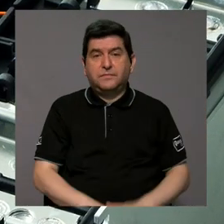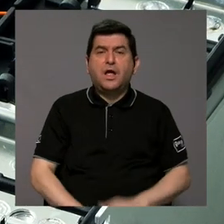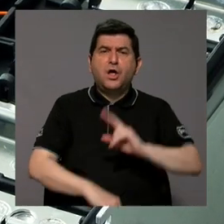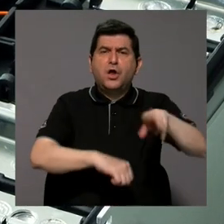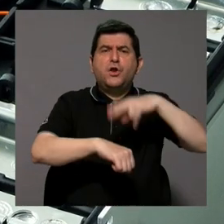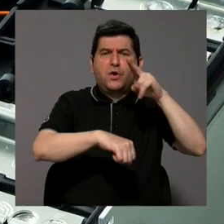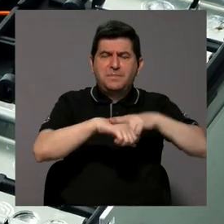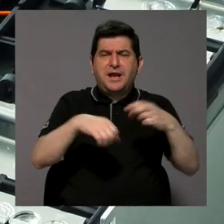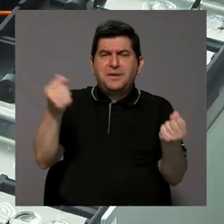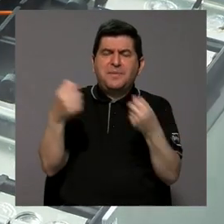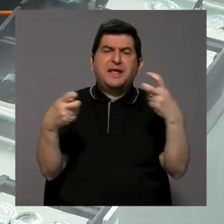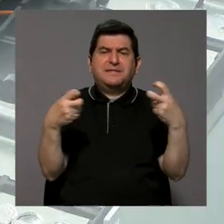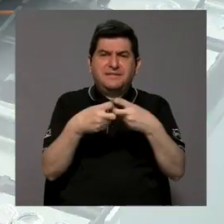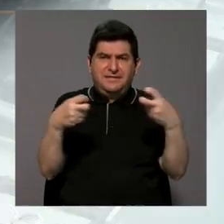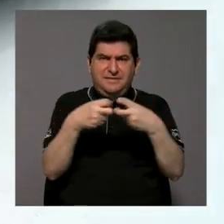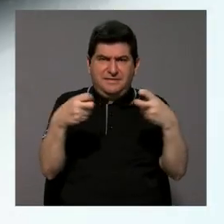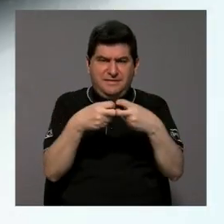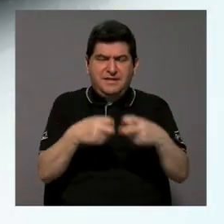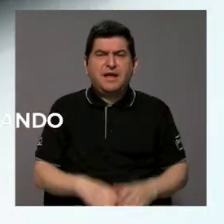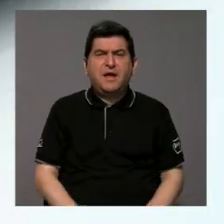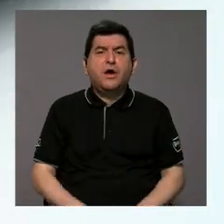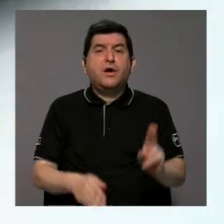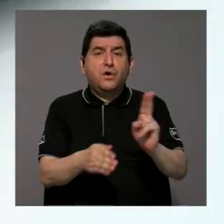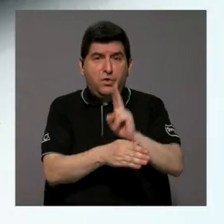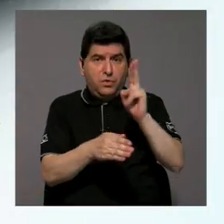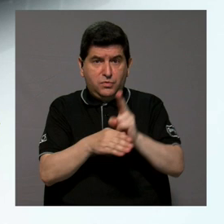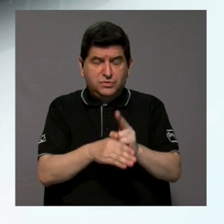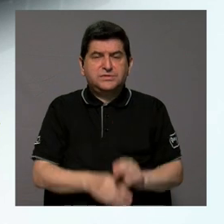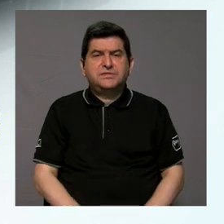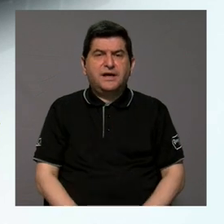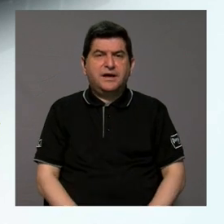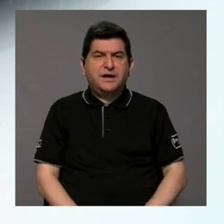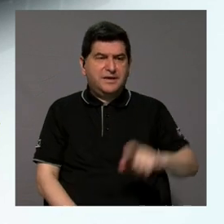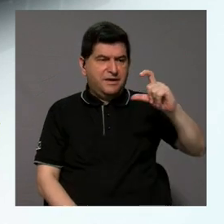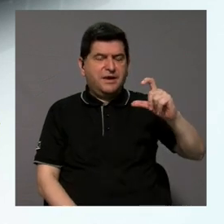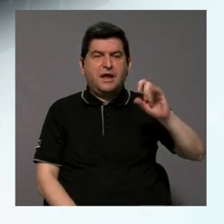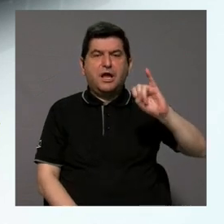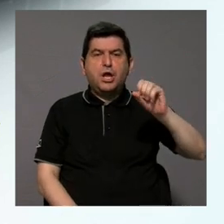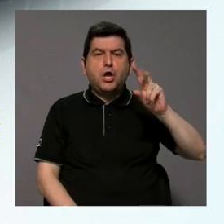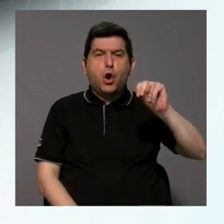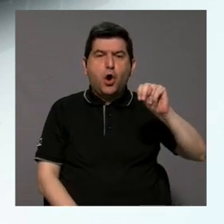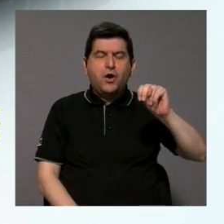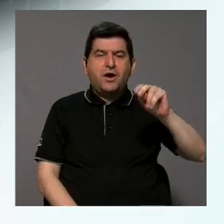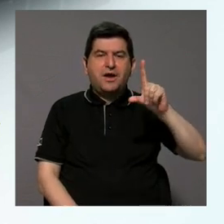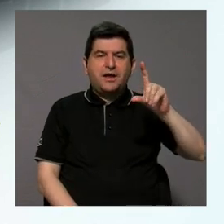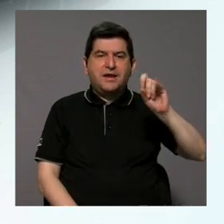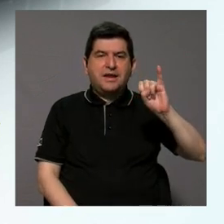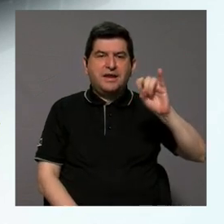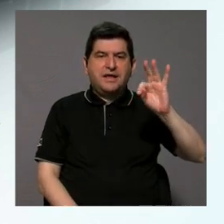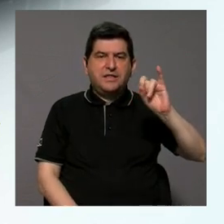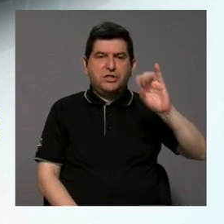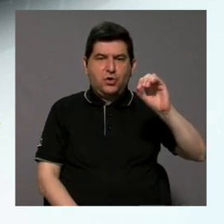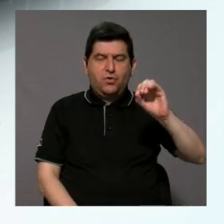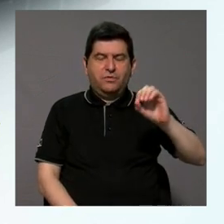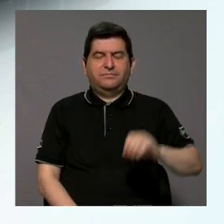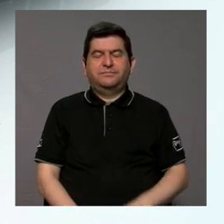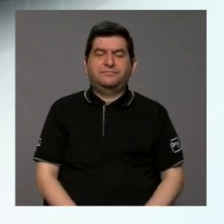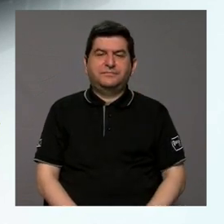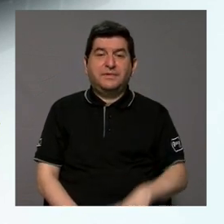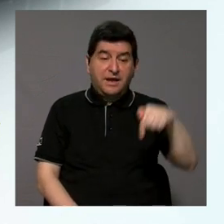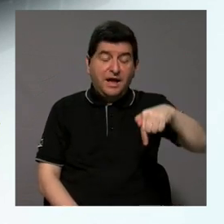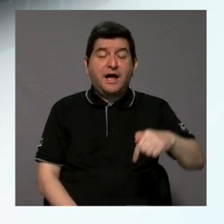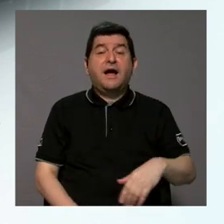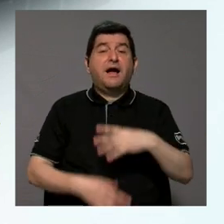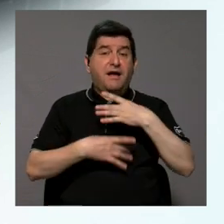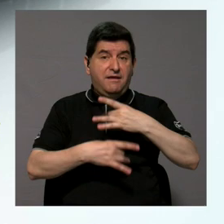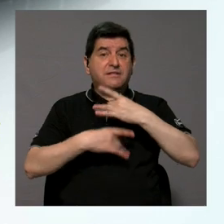usualmente los carros eléctricos se están energizando con baterías de ión litio. Entonces, aquí pasa algo muy